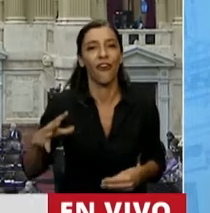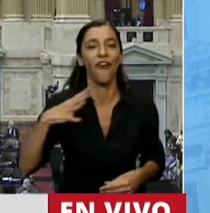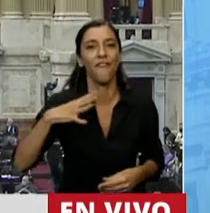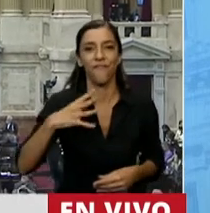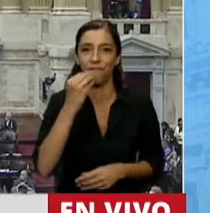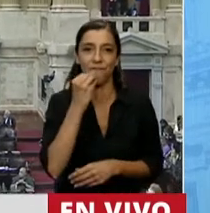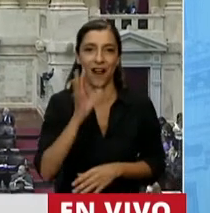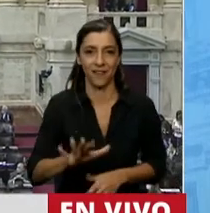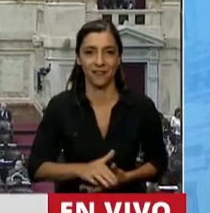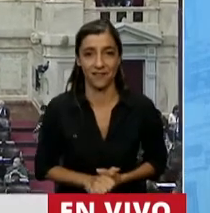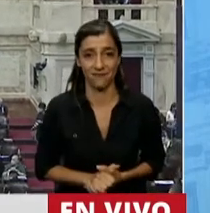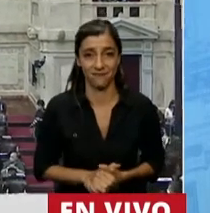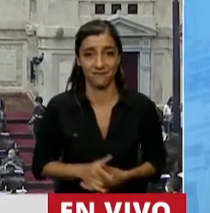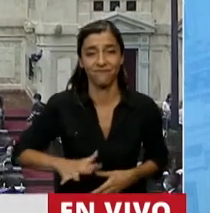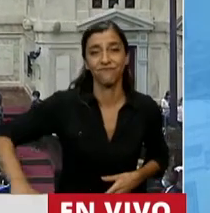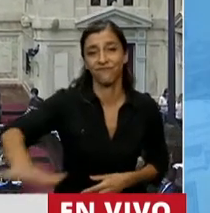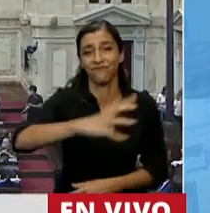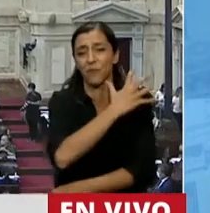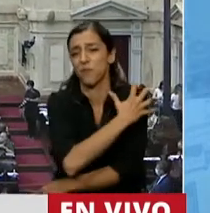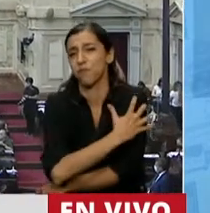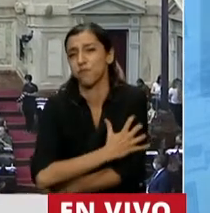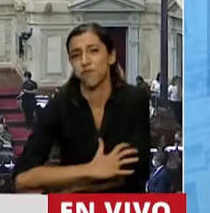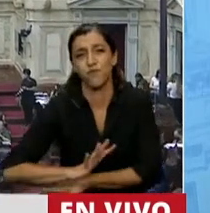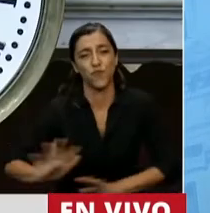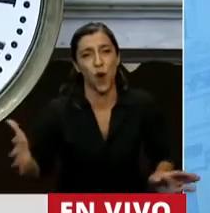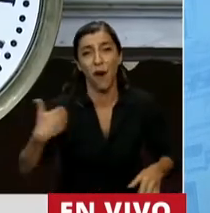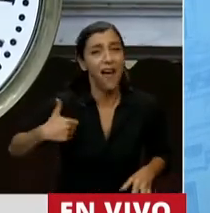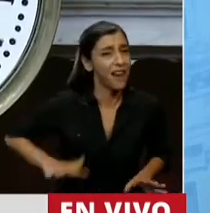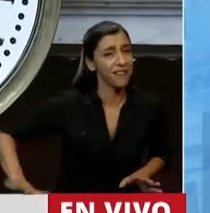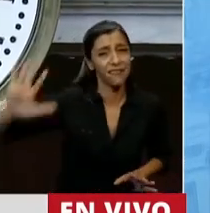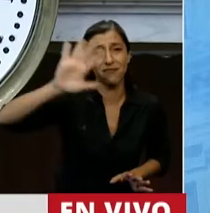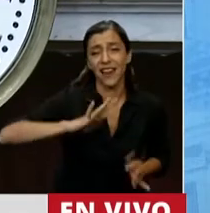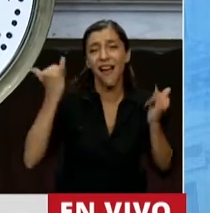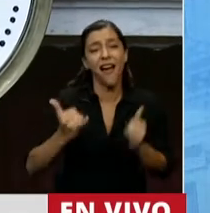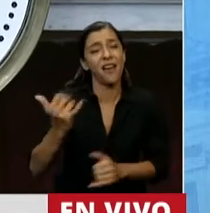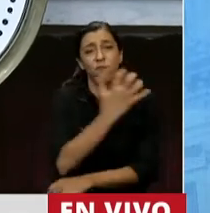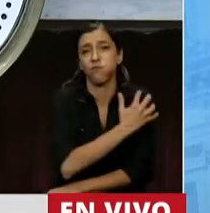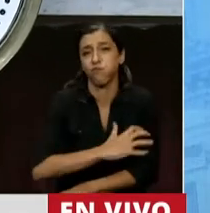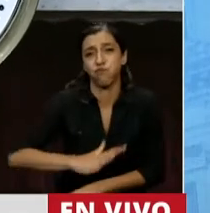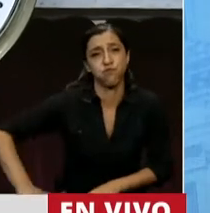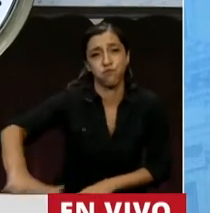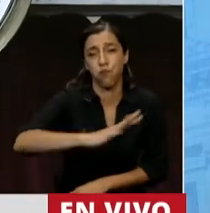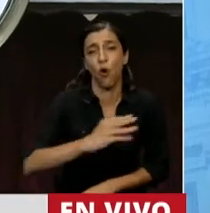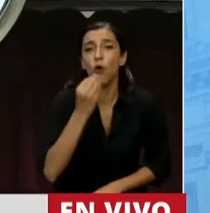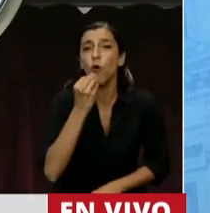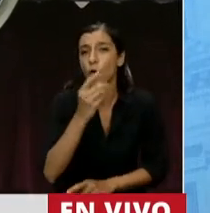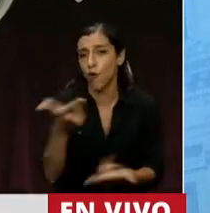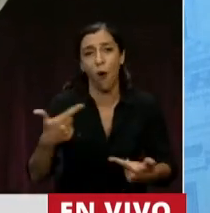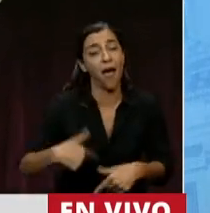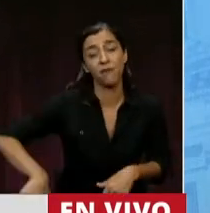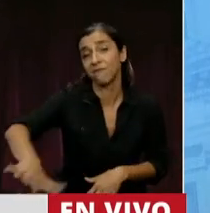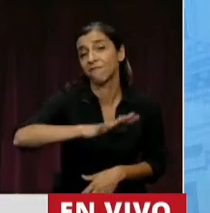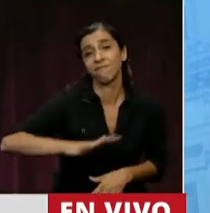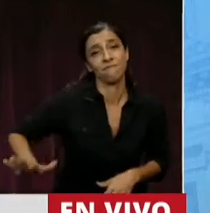desnutrición es por la pobreza estructural que tenemos en nuestro país. Y esa pobreza, presidente, hoy 6 de cada 10 niños